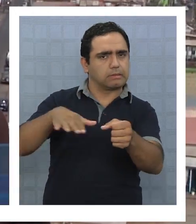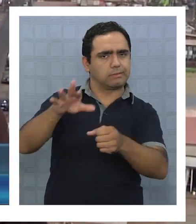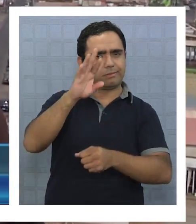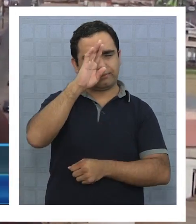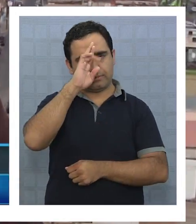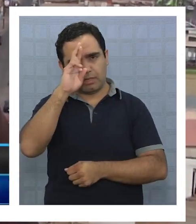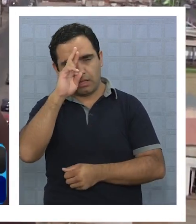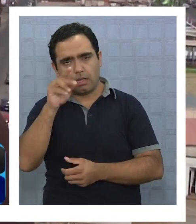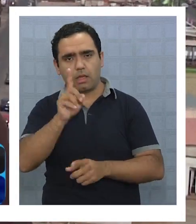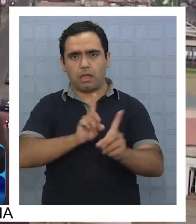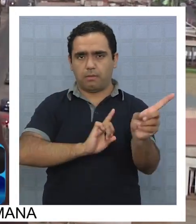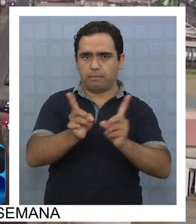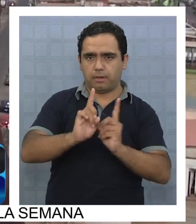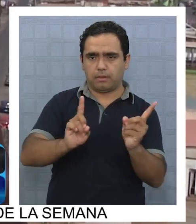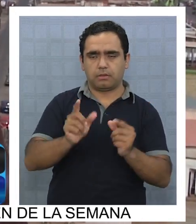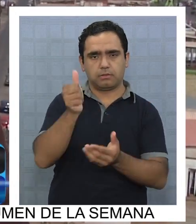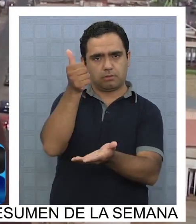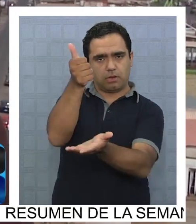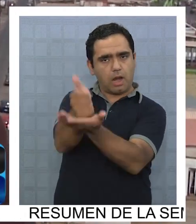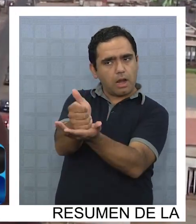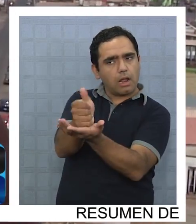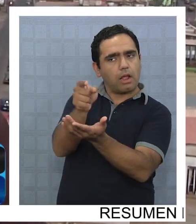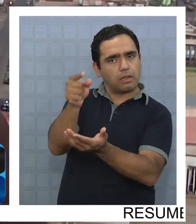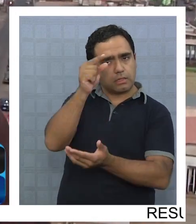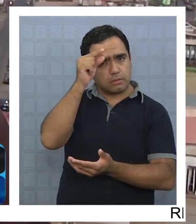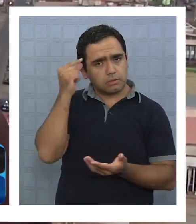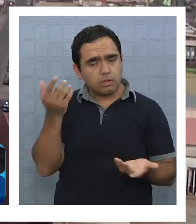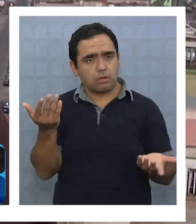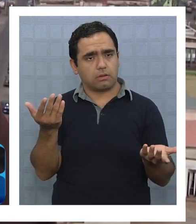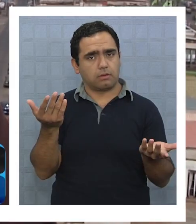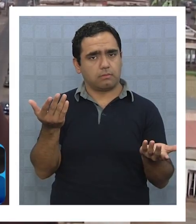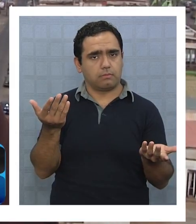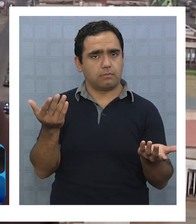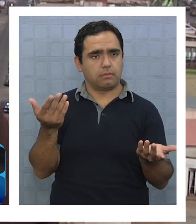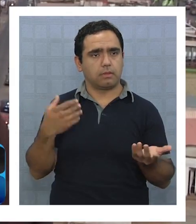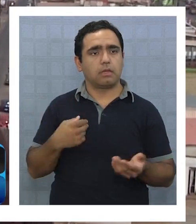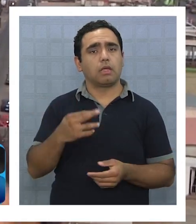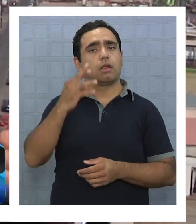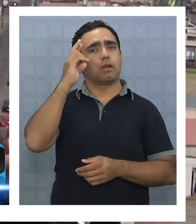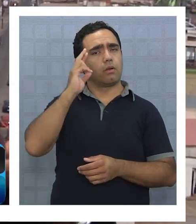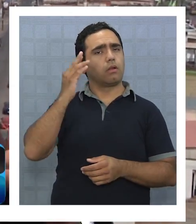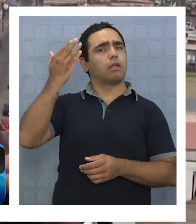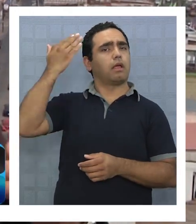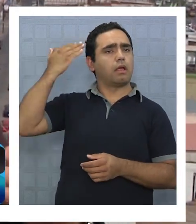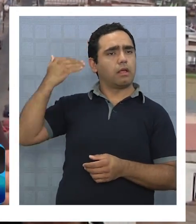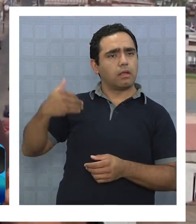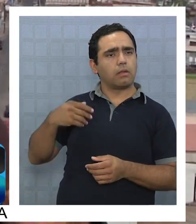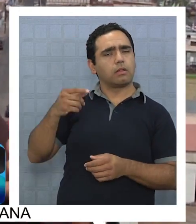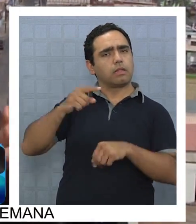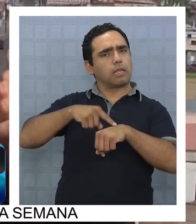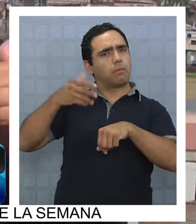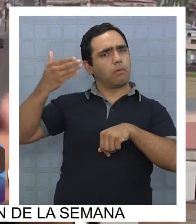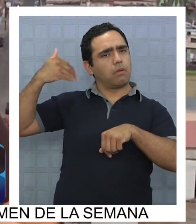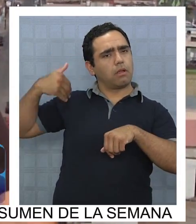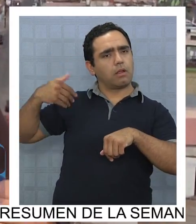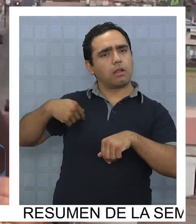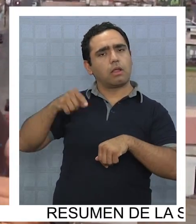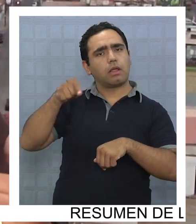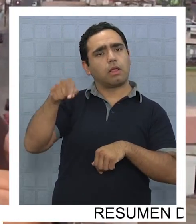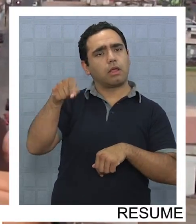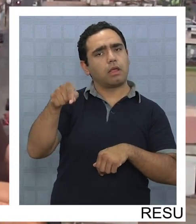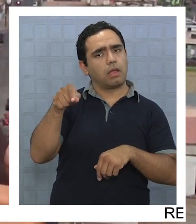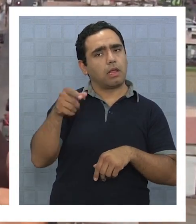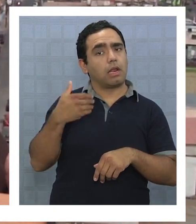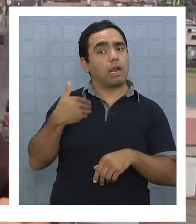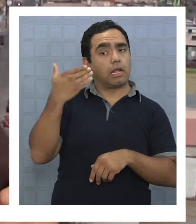en las administraciones de Orsoria, especialmente el alcalde de Orsoria. Hay que recordar que hace muy poco tiempo atrás, él estuvo arrancado de